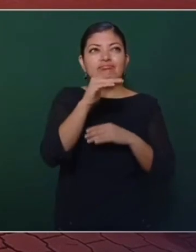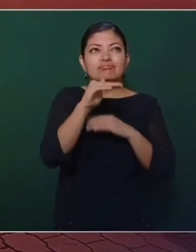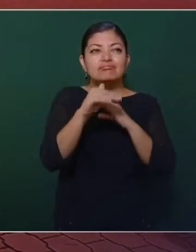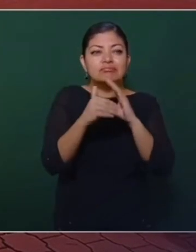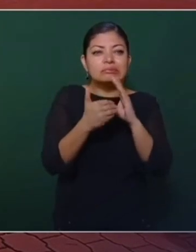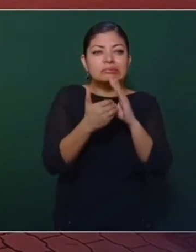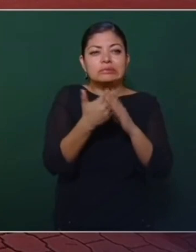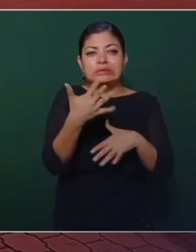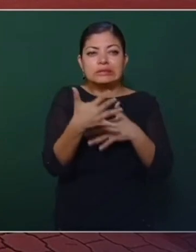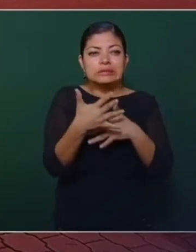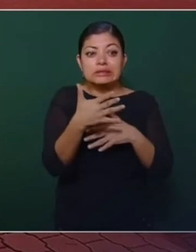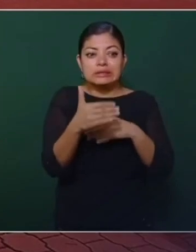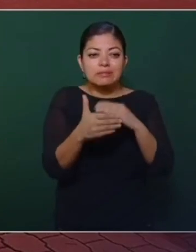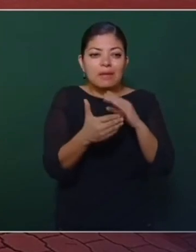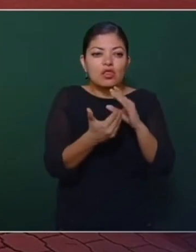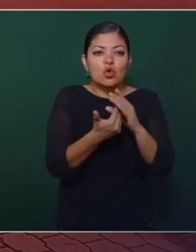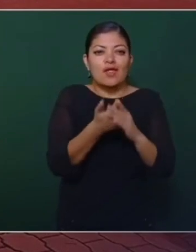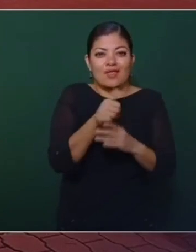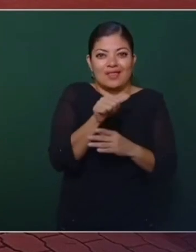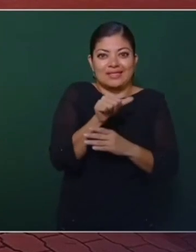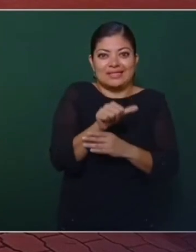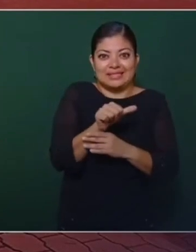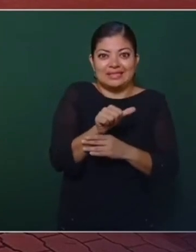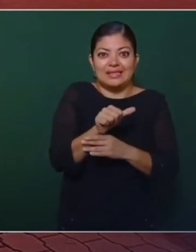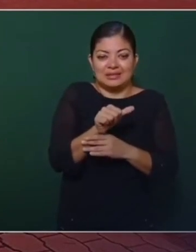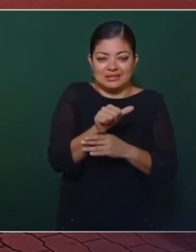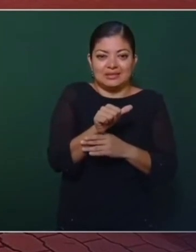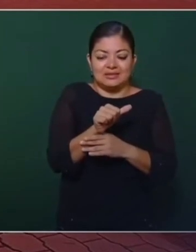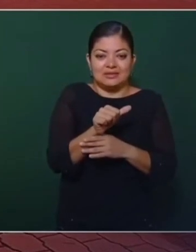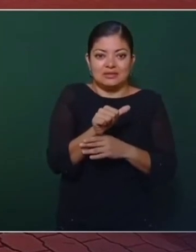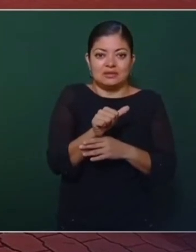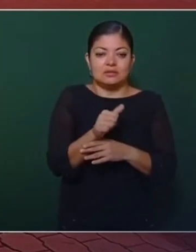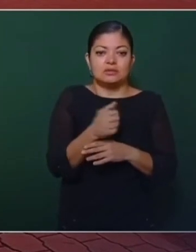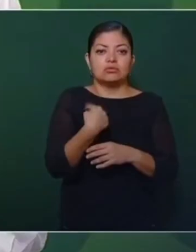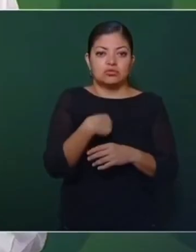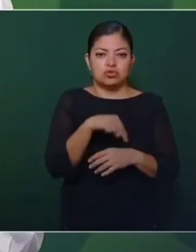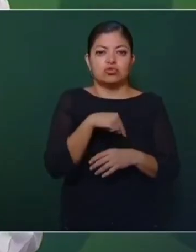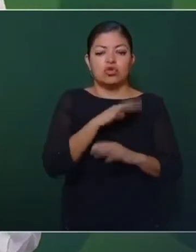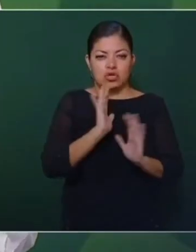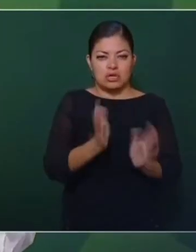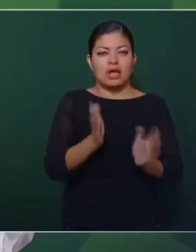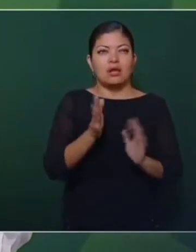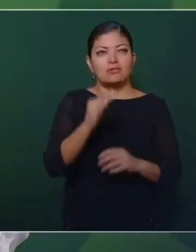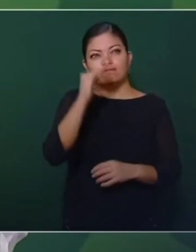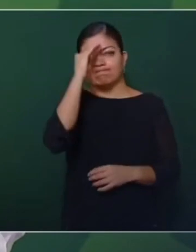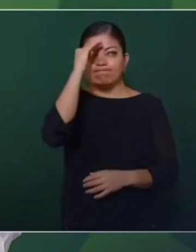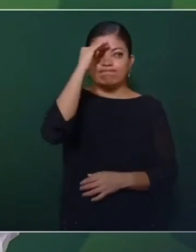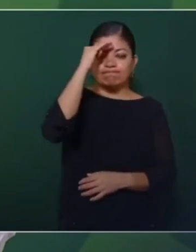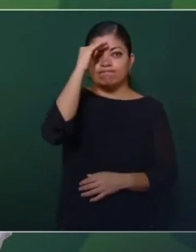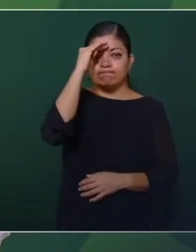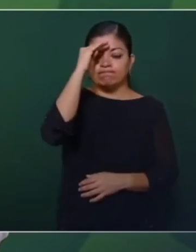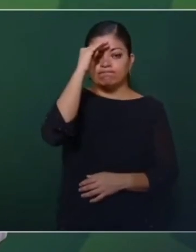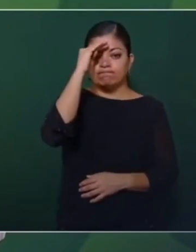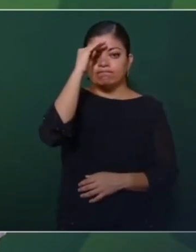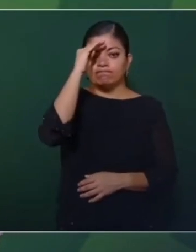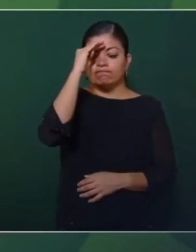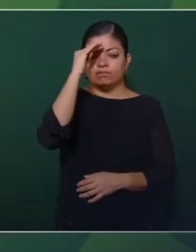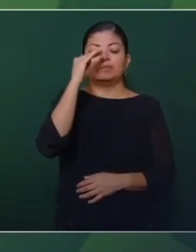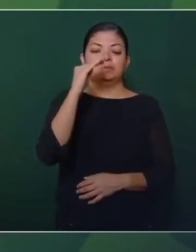16. Y ya tenemos pensado que vamos a